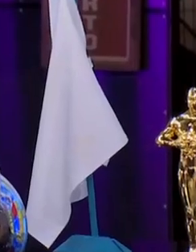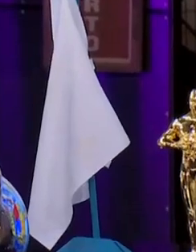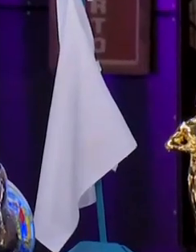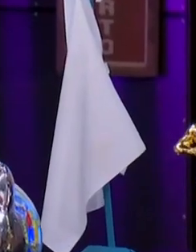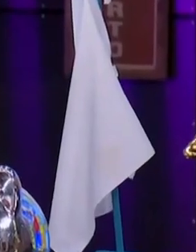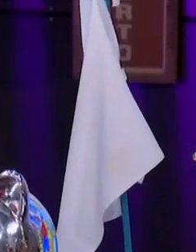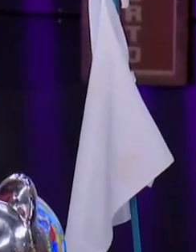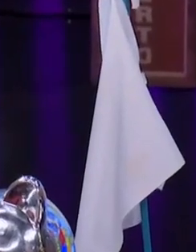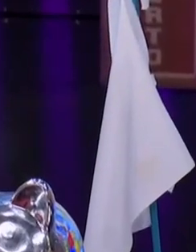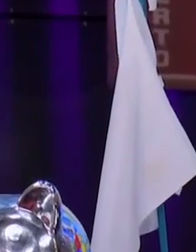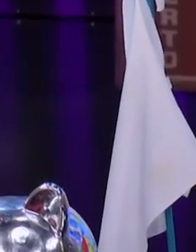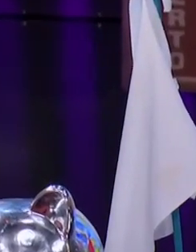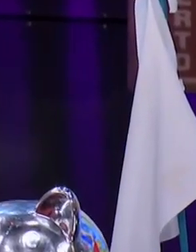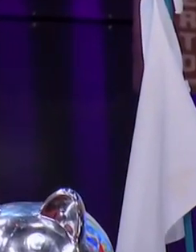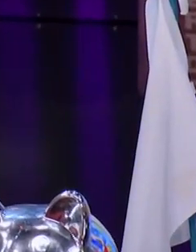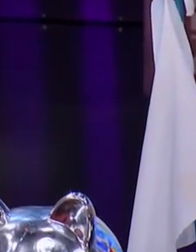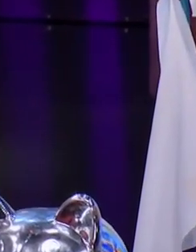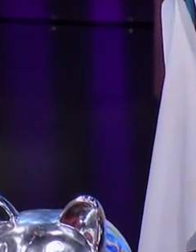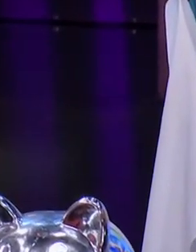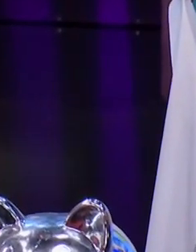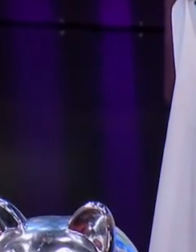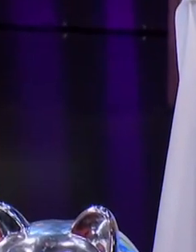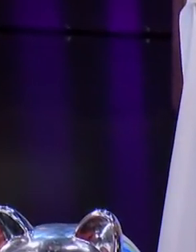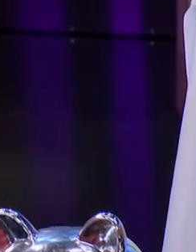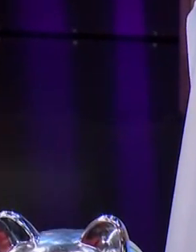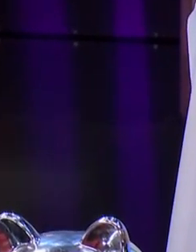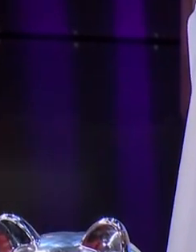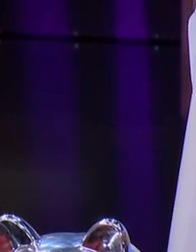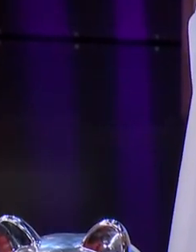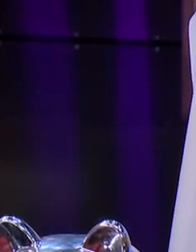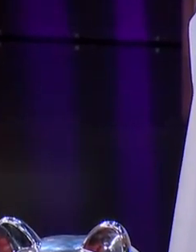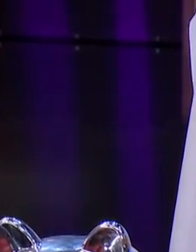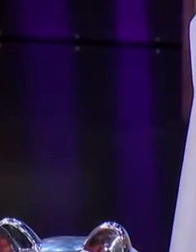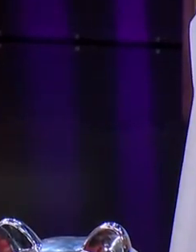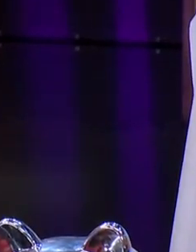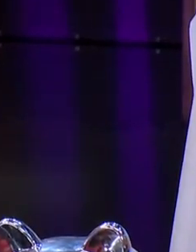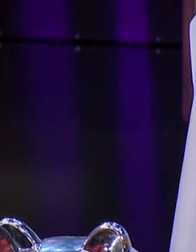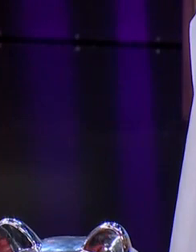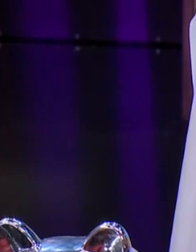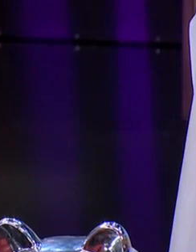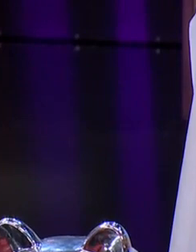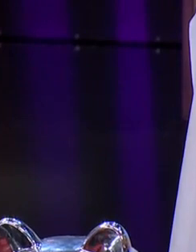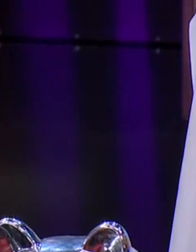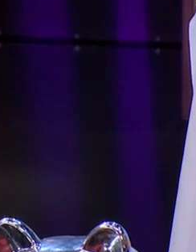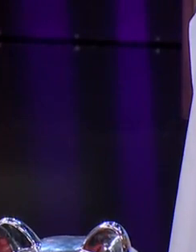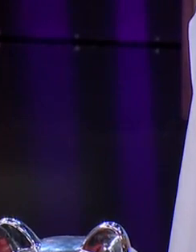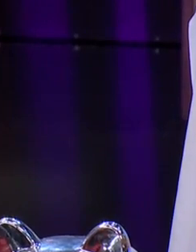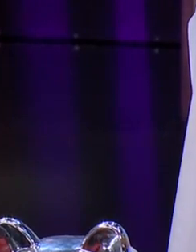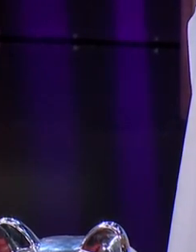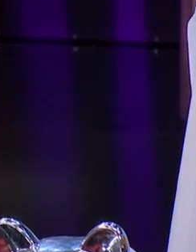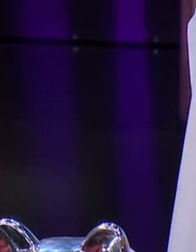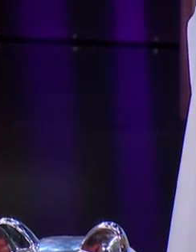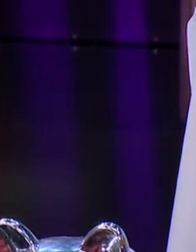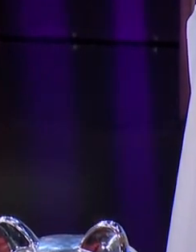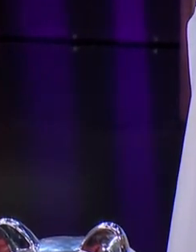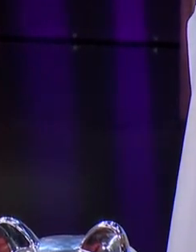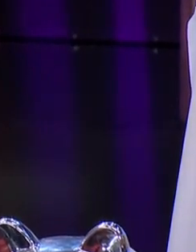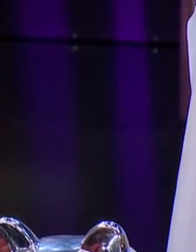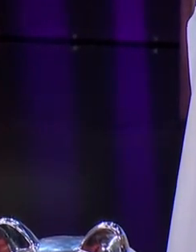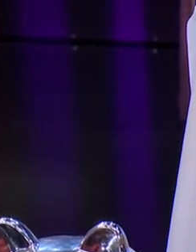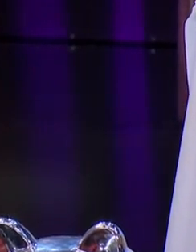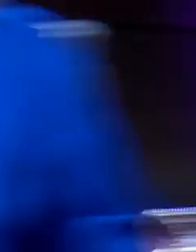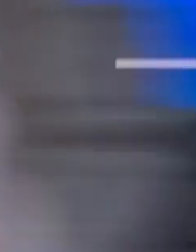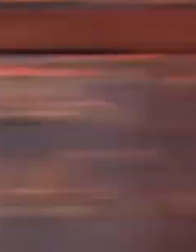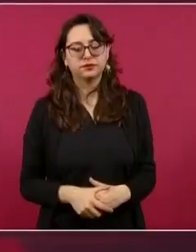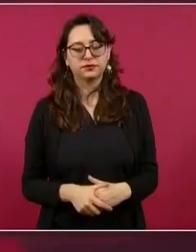El presidente López Obrador habló sobre las declaraciones del secretario de Estado de Estados Unidos, Antony Blinken, sobre los cárteles del narcotráfico controlando partes del